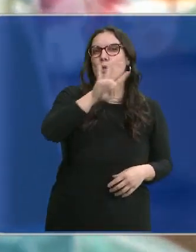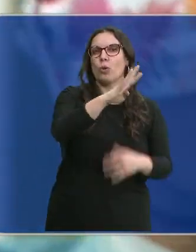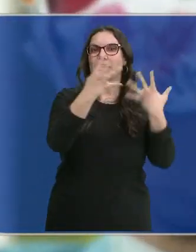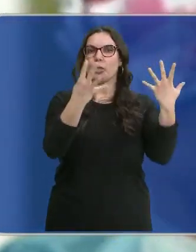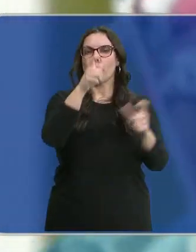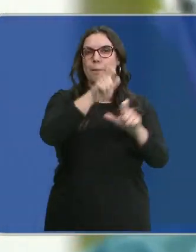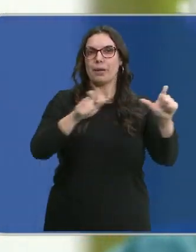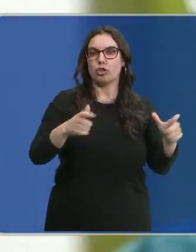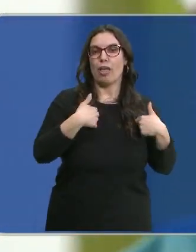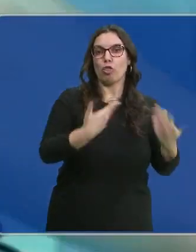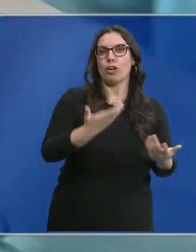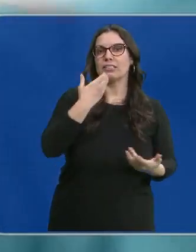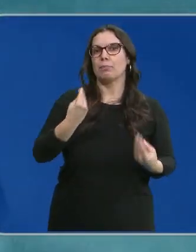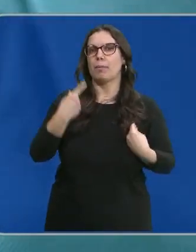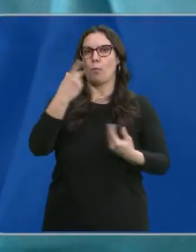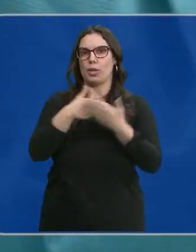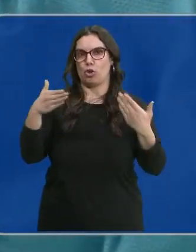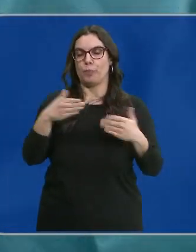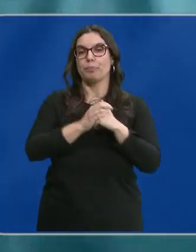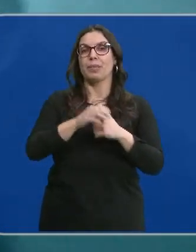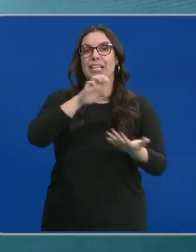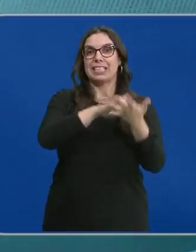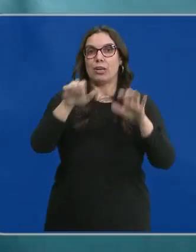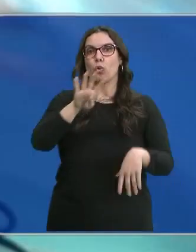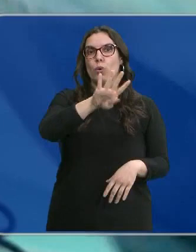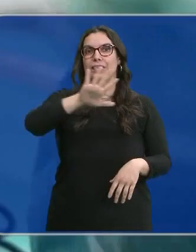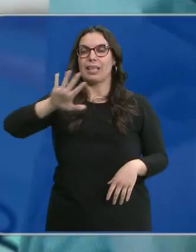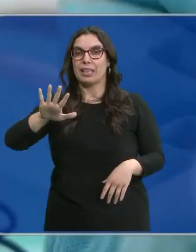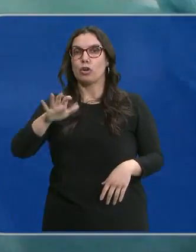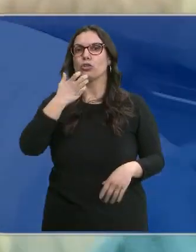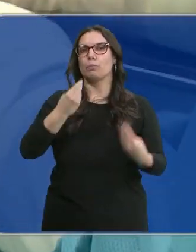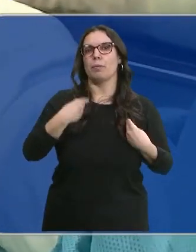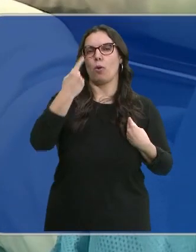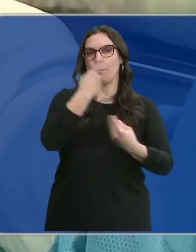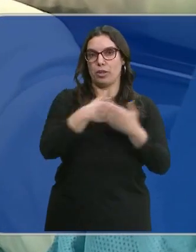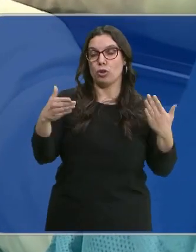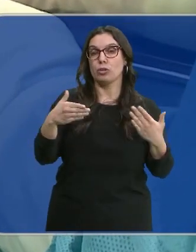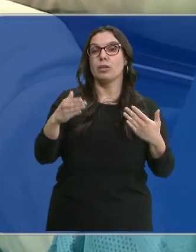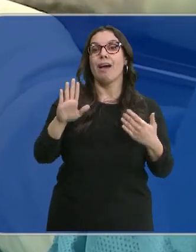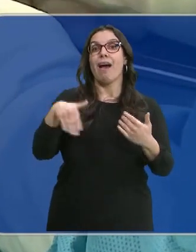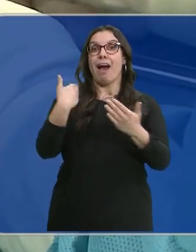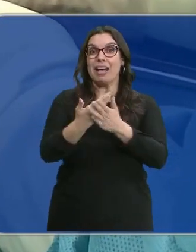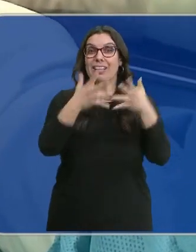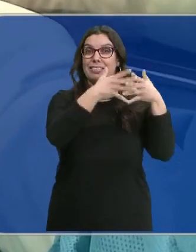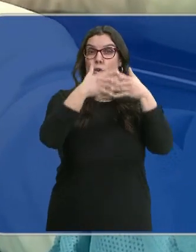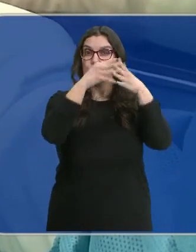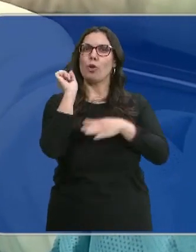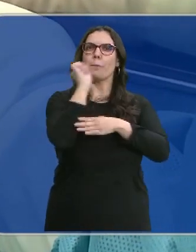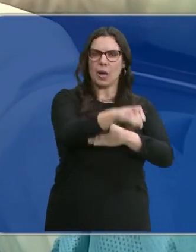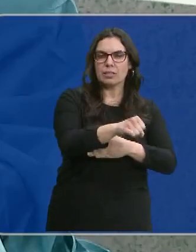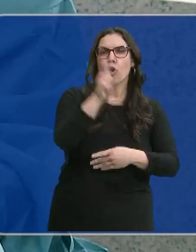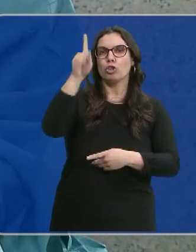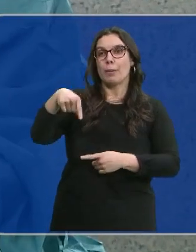donantes por cada millón de habitantes. En Castilla y León hay 45 por cada millón. Se superan incluso las cifras de Estados Unidos